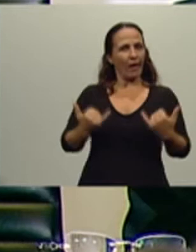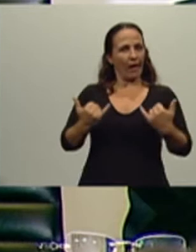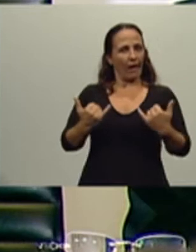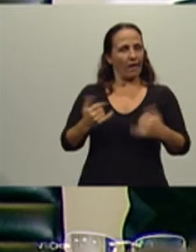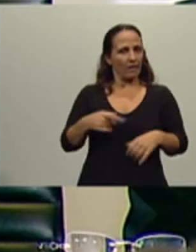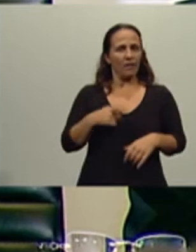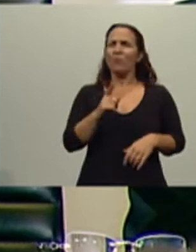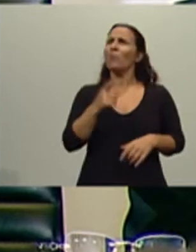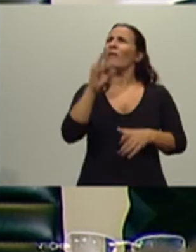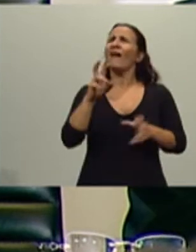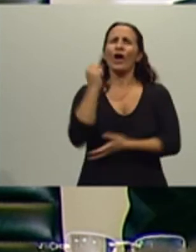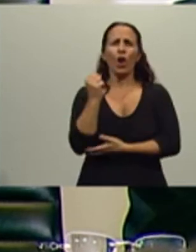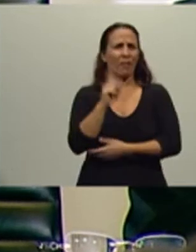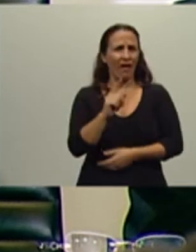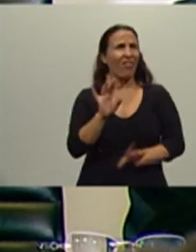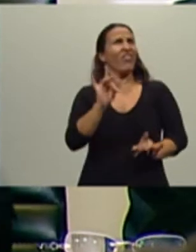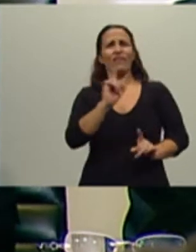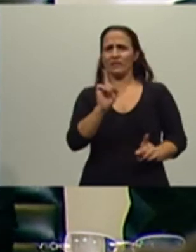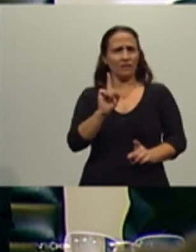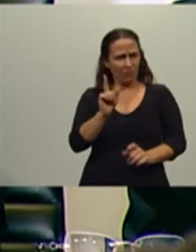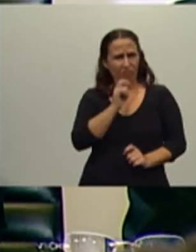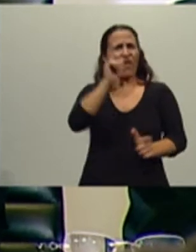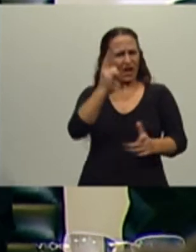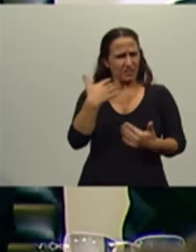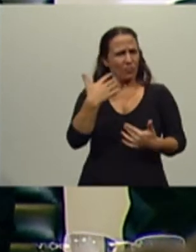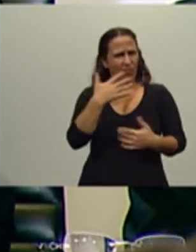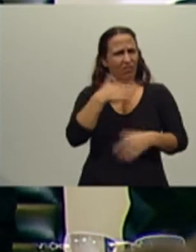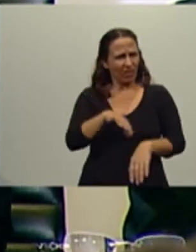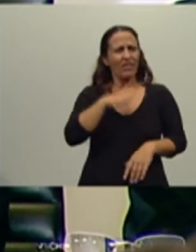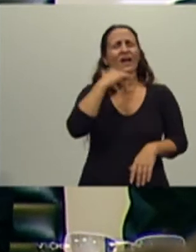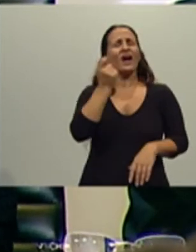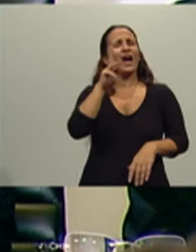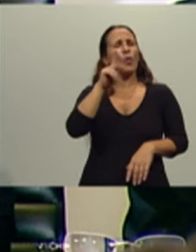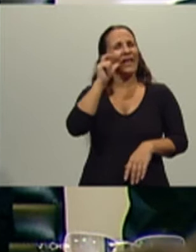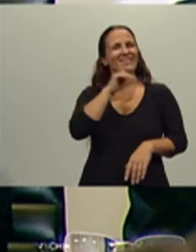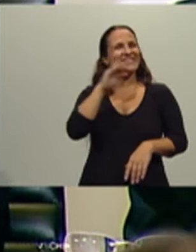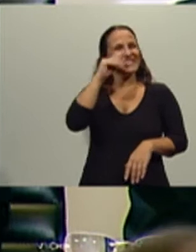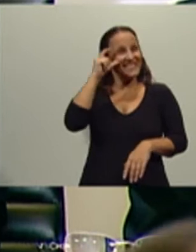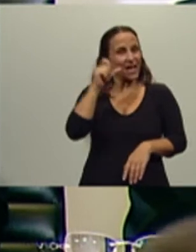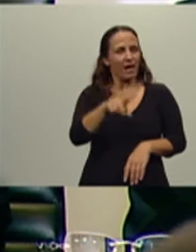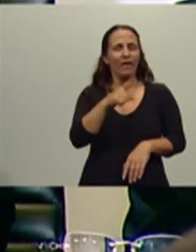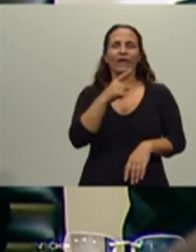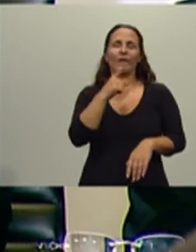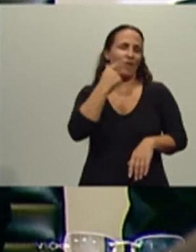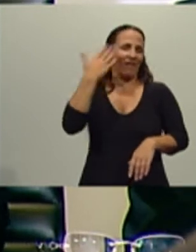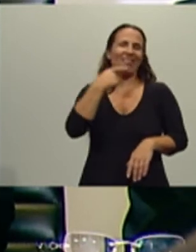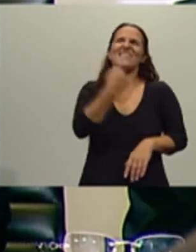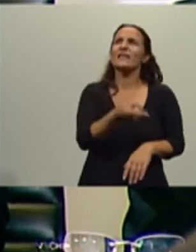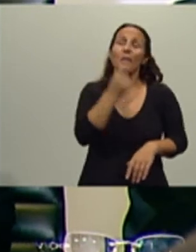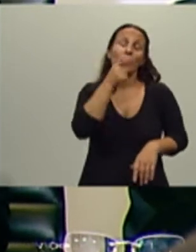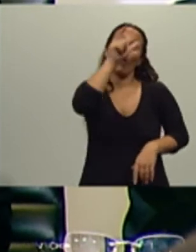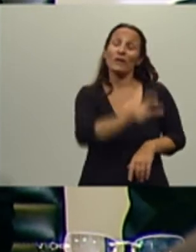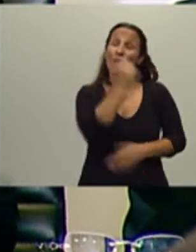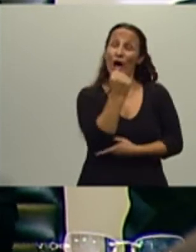es difícil, la economía es fácil de entender. Arturo Jauretche siempre decía que cuando te encontrás con un economista que no le